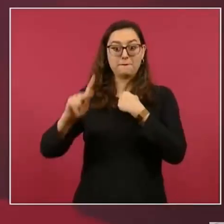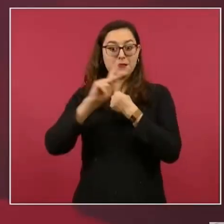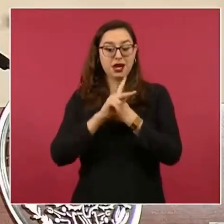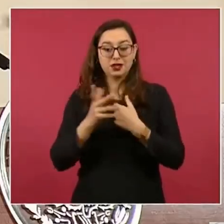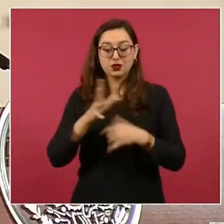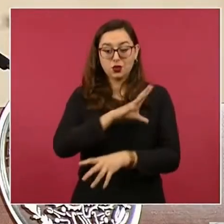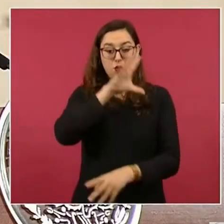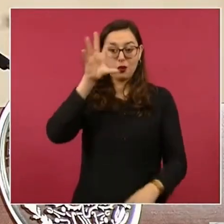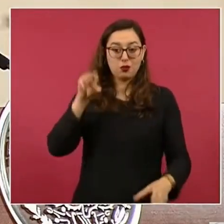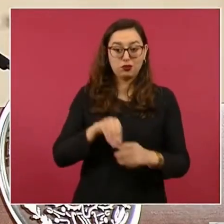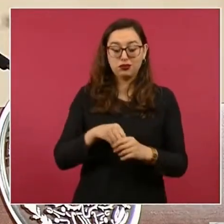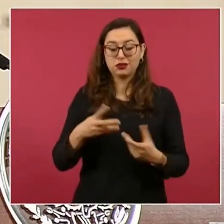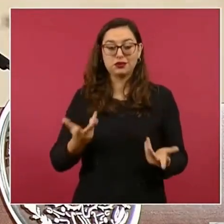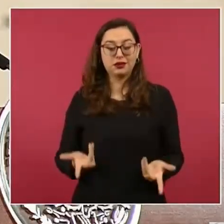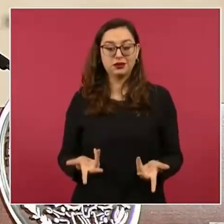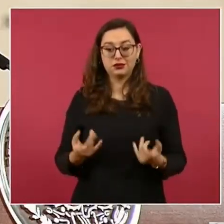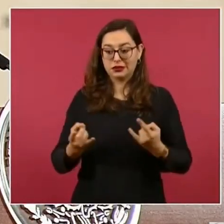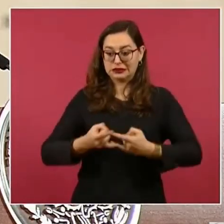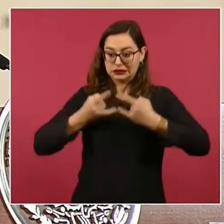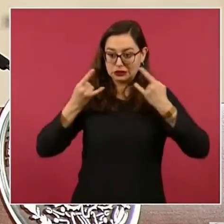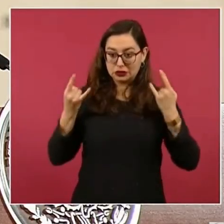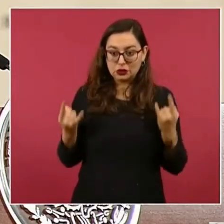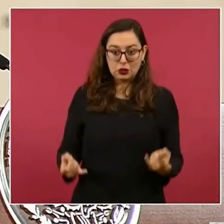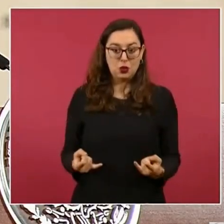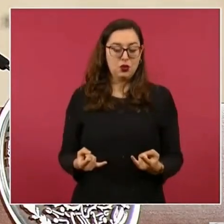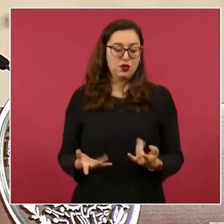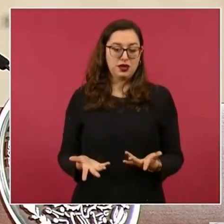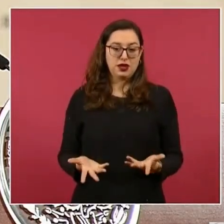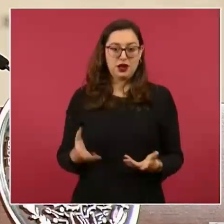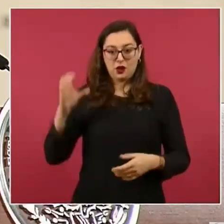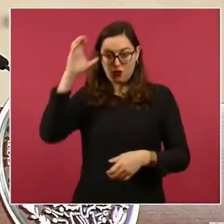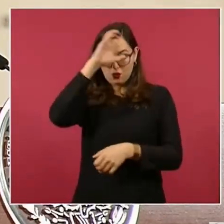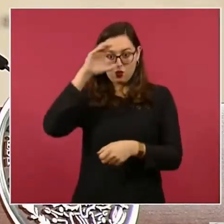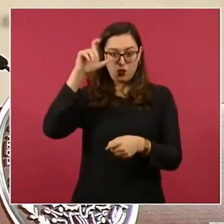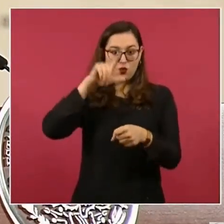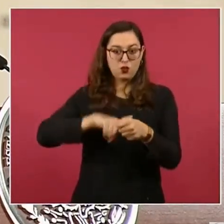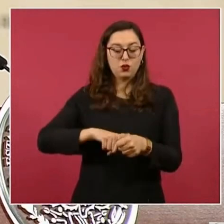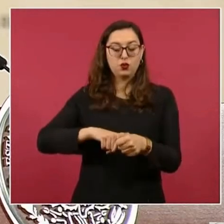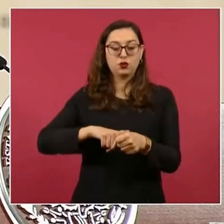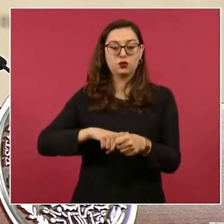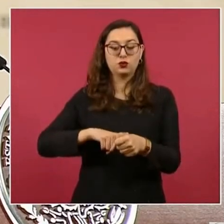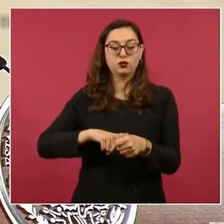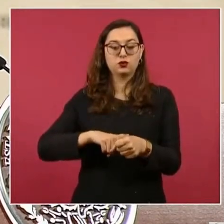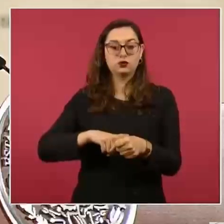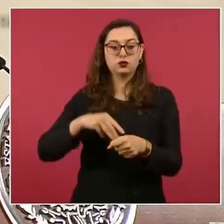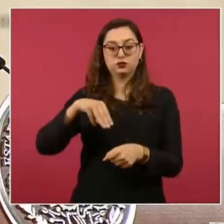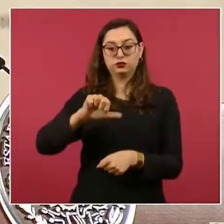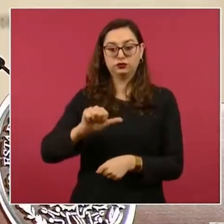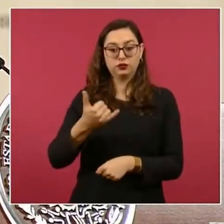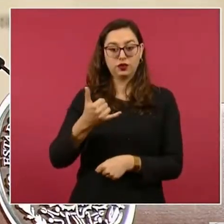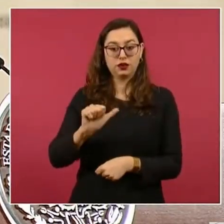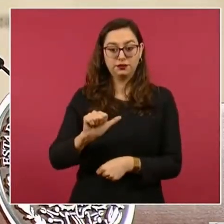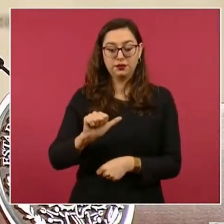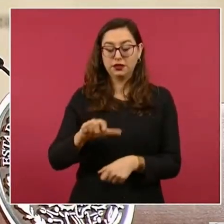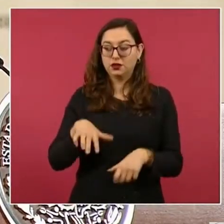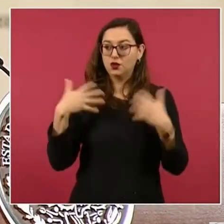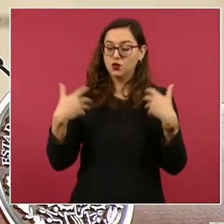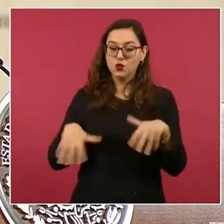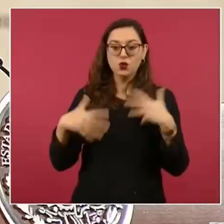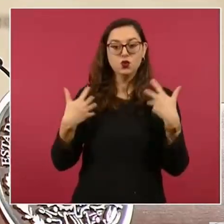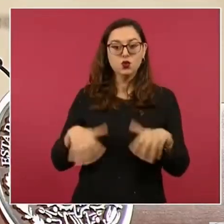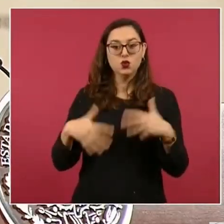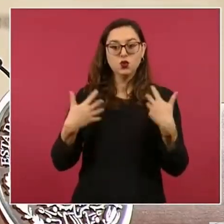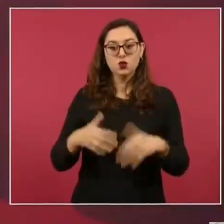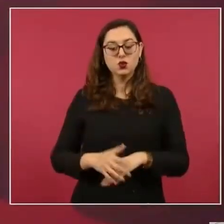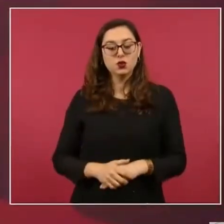cultura maya, de la gran civilización maya,